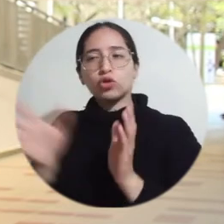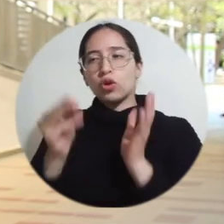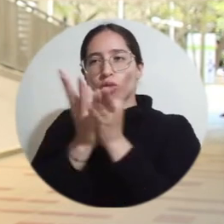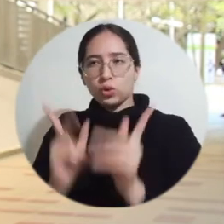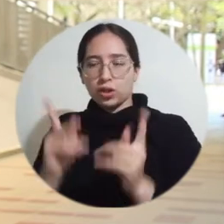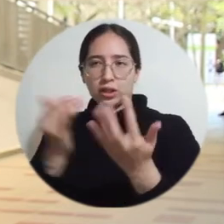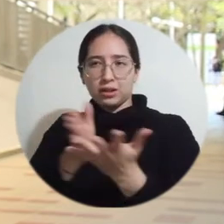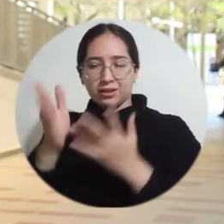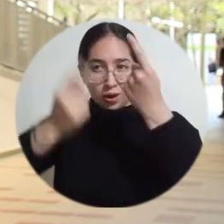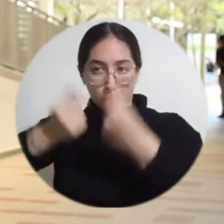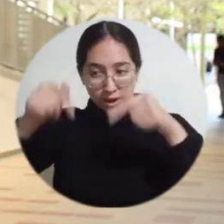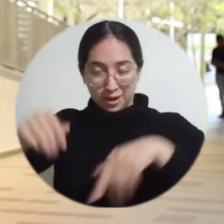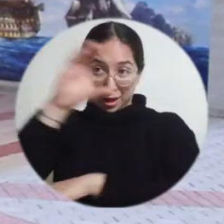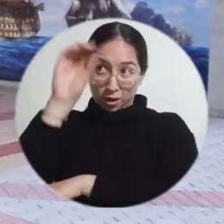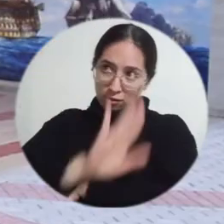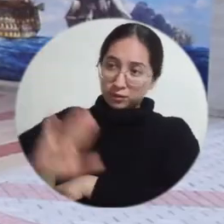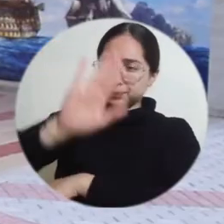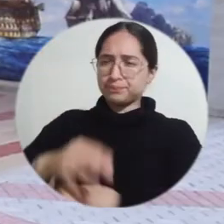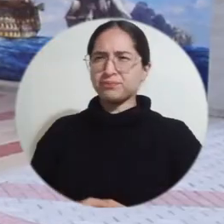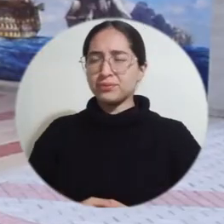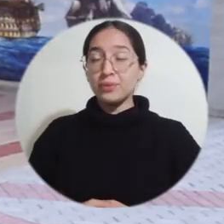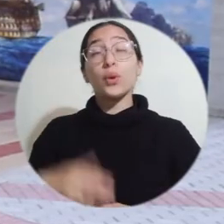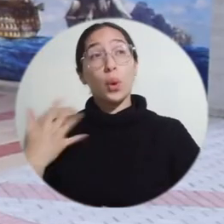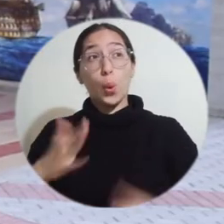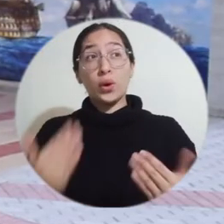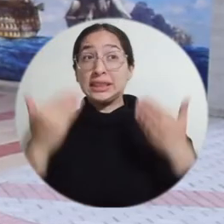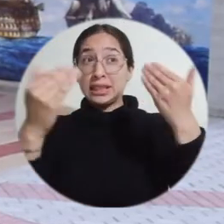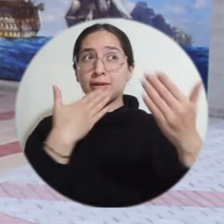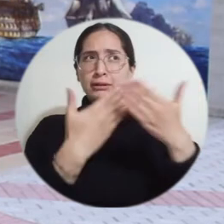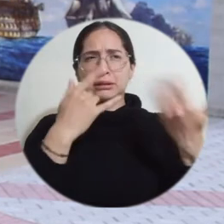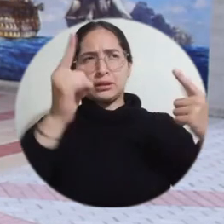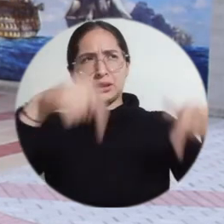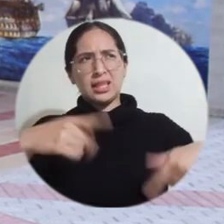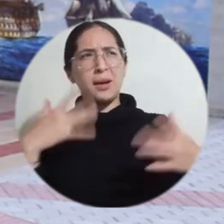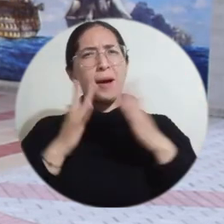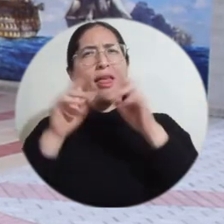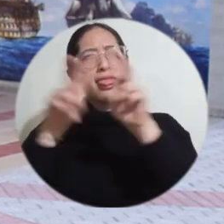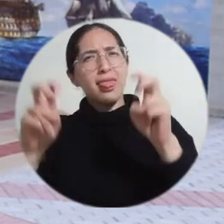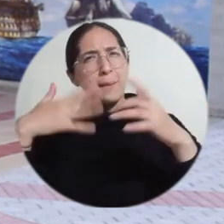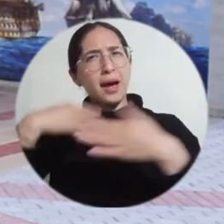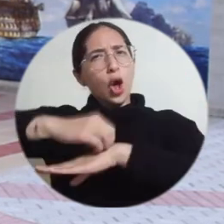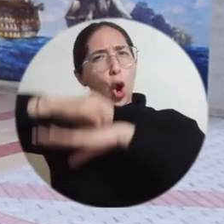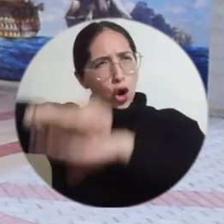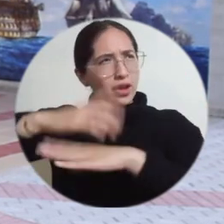de nuestros estudiantes de economía de todo el país. Para mí en lo personal es muy importante ya que me puedo empapar más sobre temas de